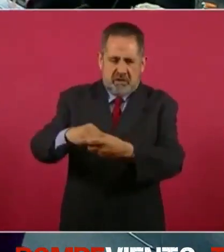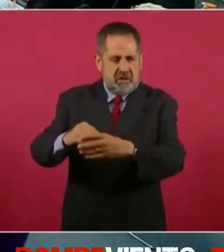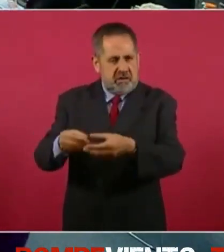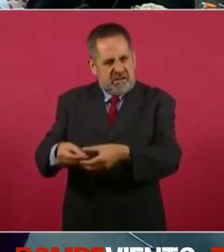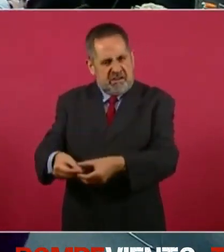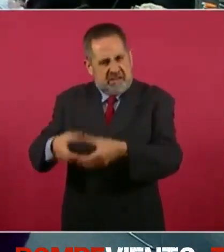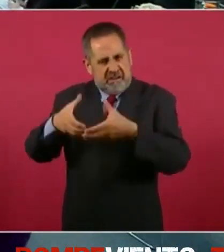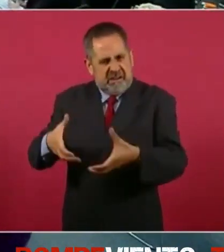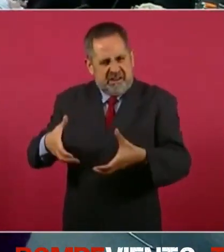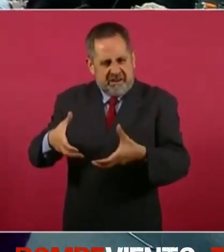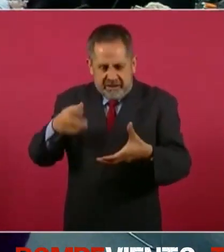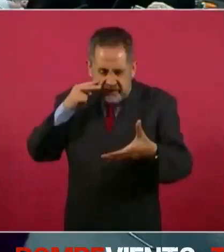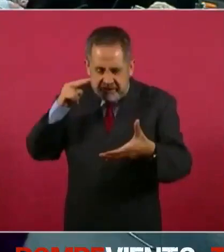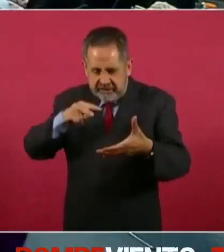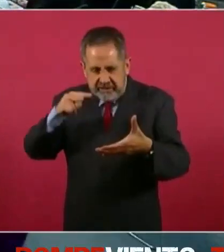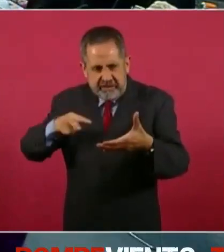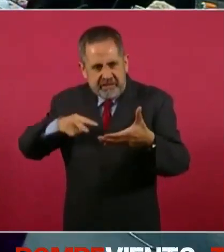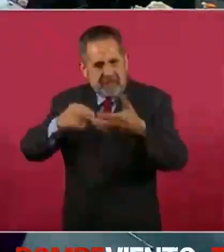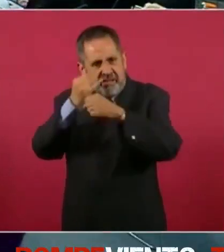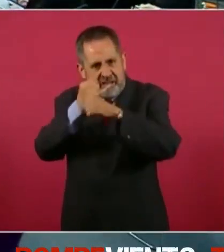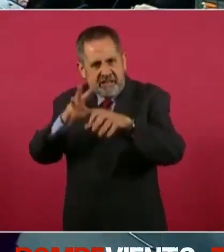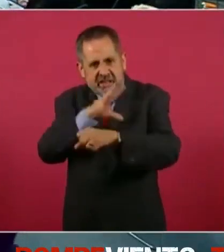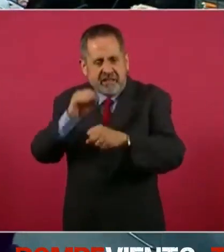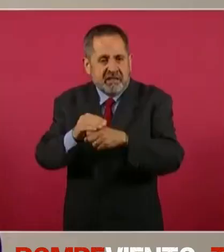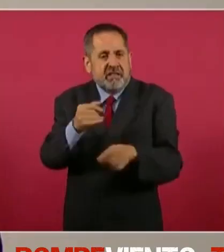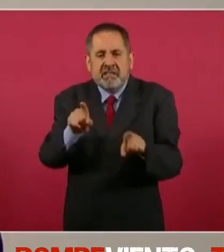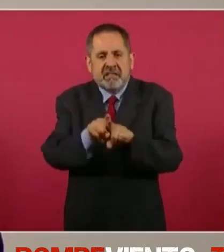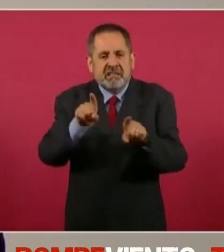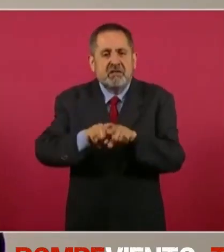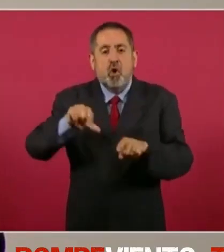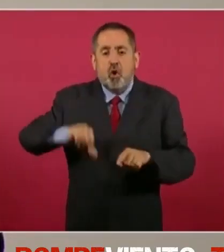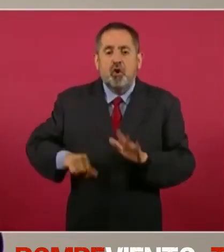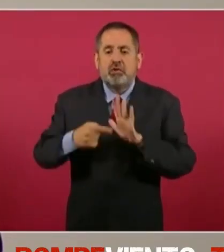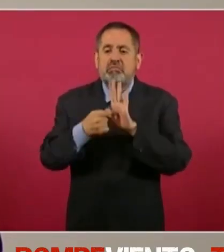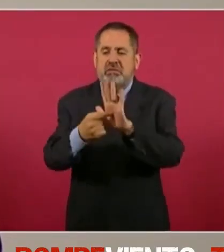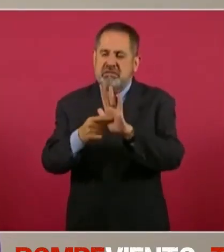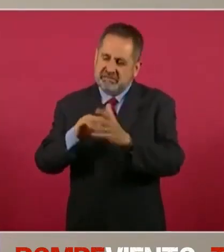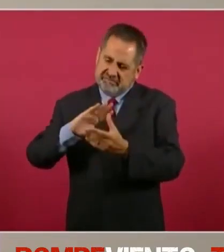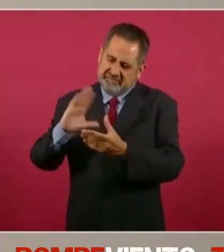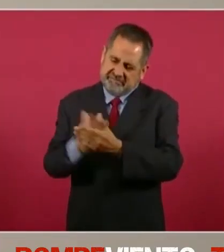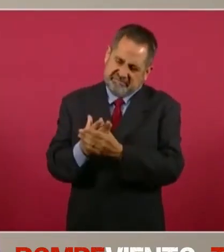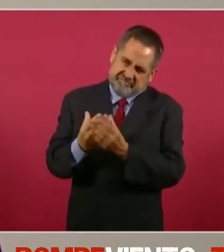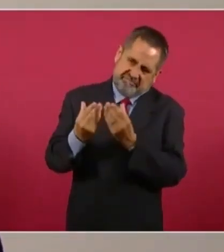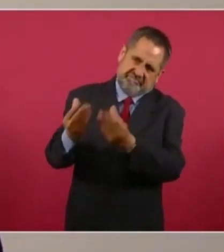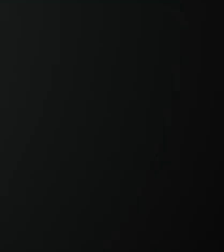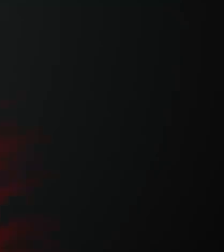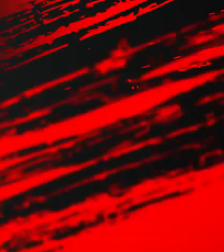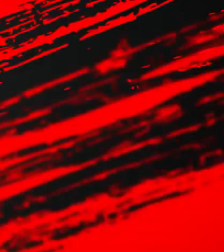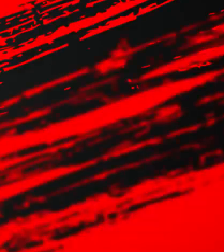como también la que hemos presentado el día de hoy a las carpetas de investigación.